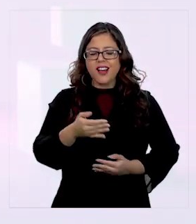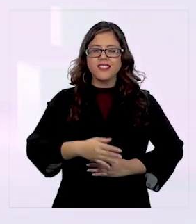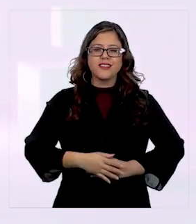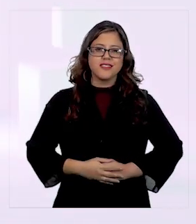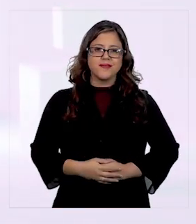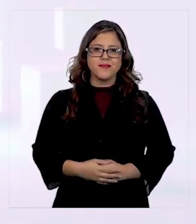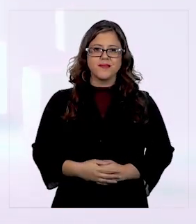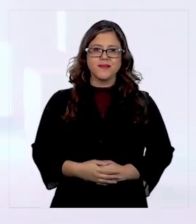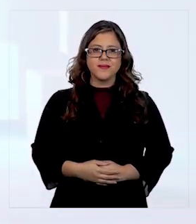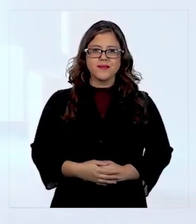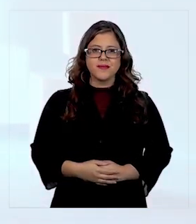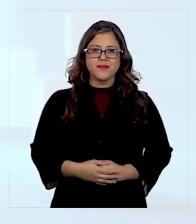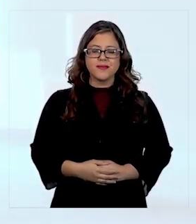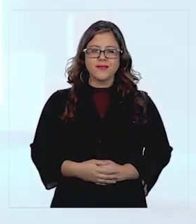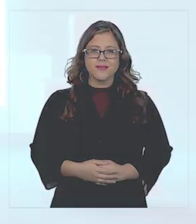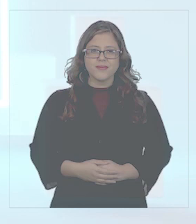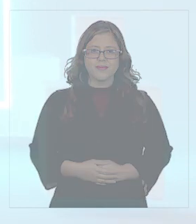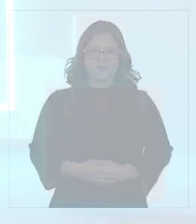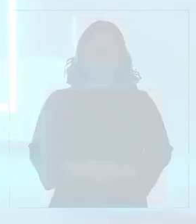¡Gracias por ver el video!